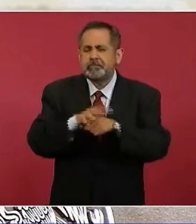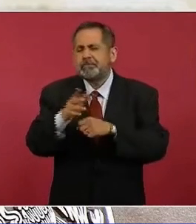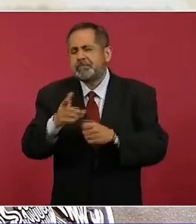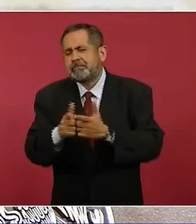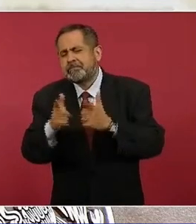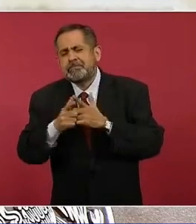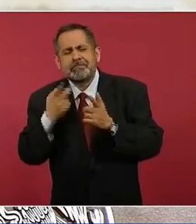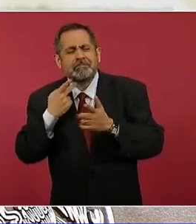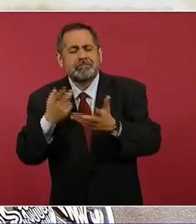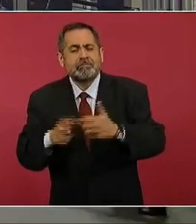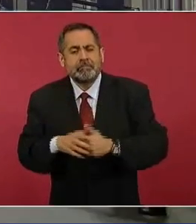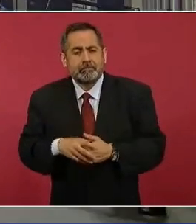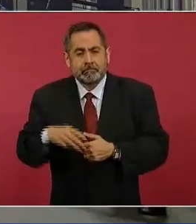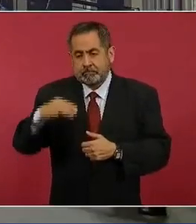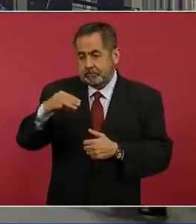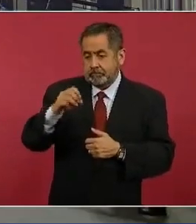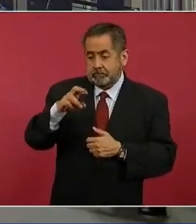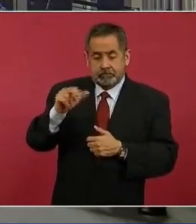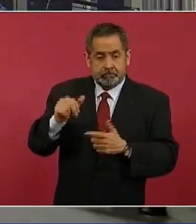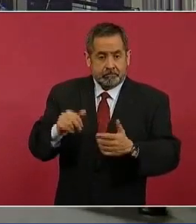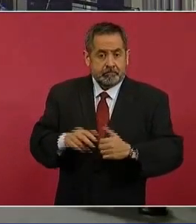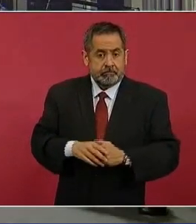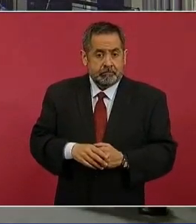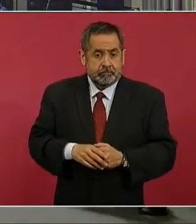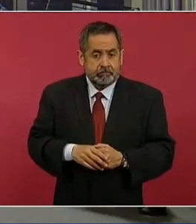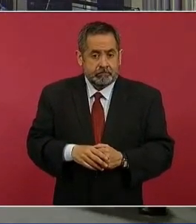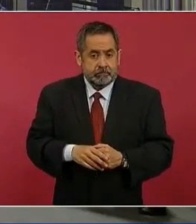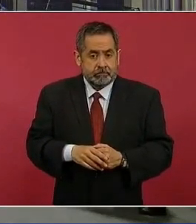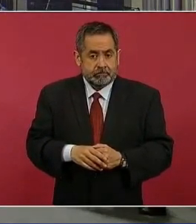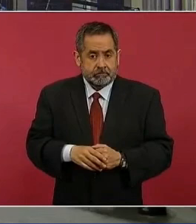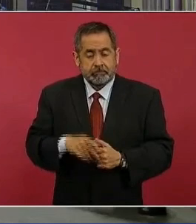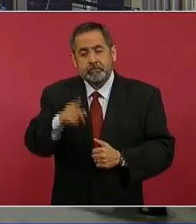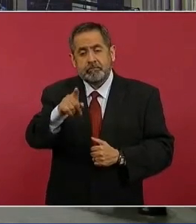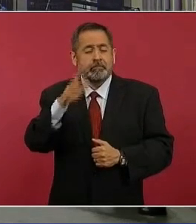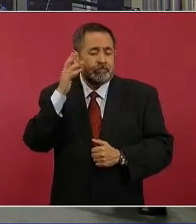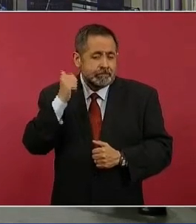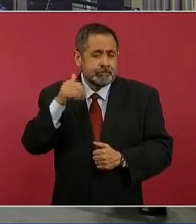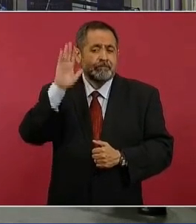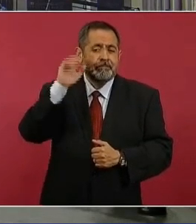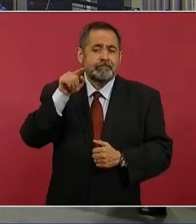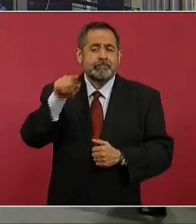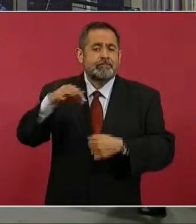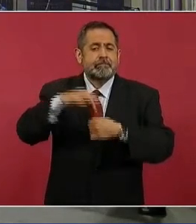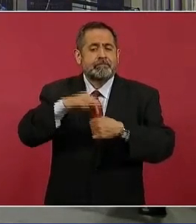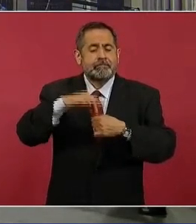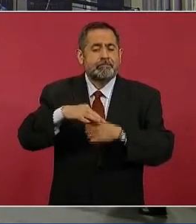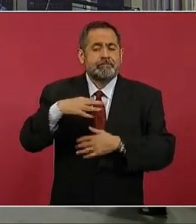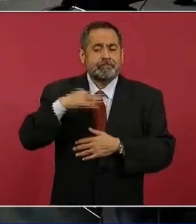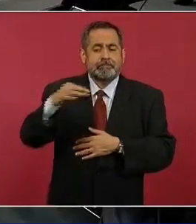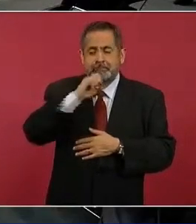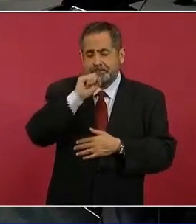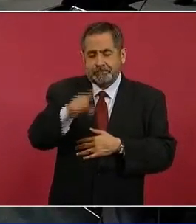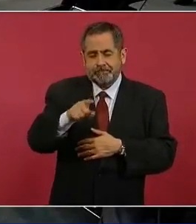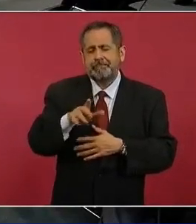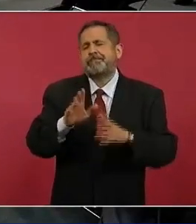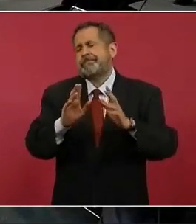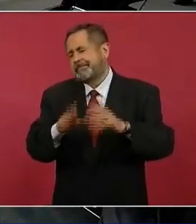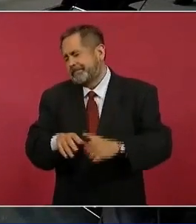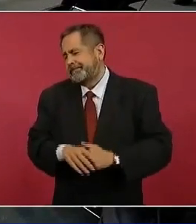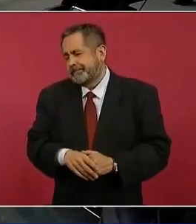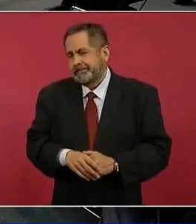partido es? Morena. Es uno que fue de hecho elegido también en Jerez. Sí,